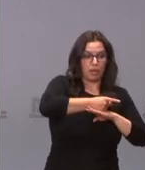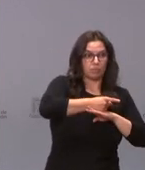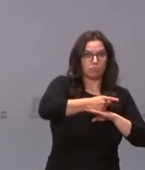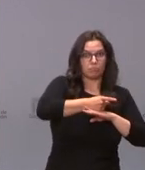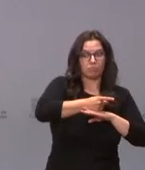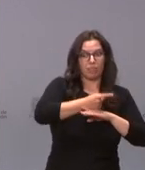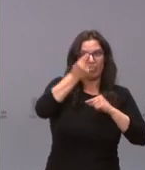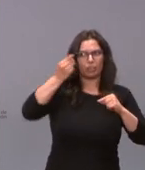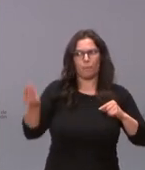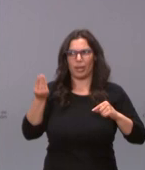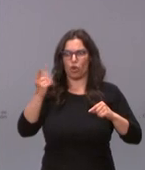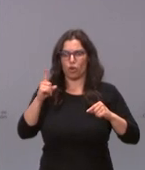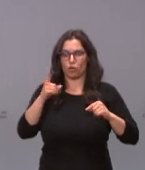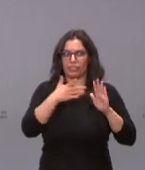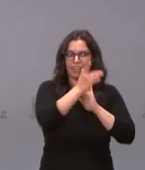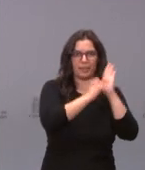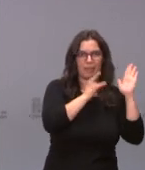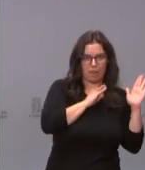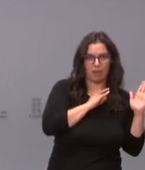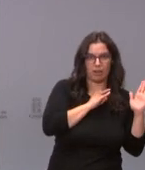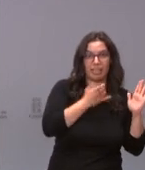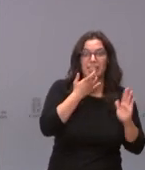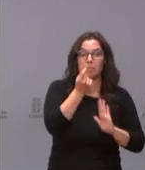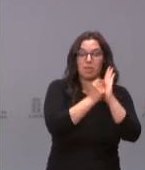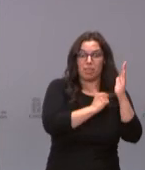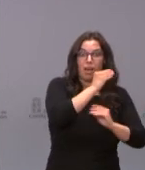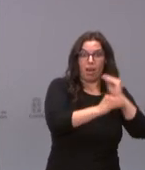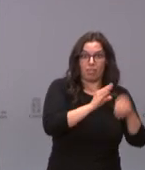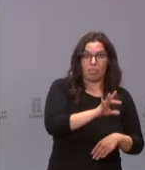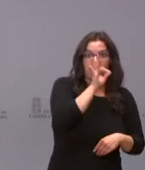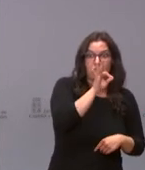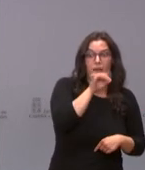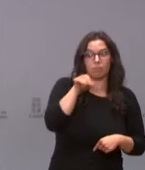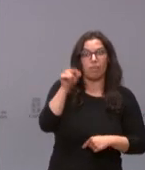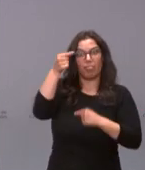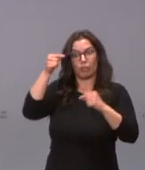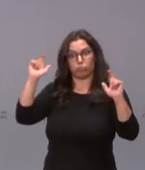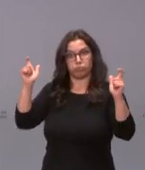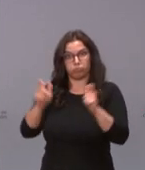medidas y la incidencia baja pues entonces las medidas son afectadas